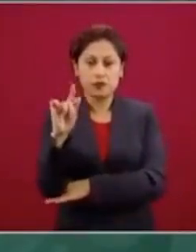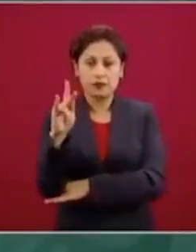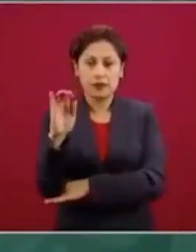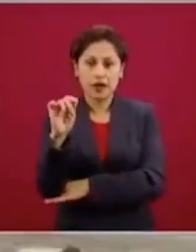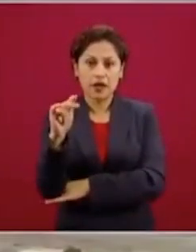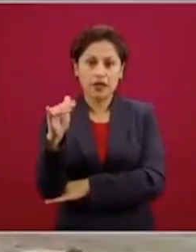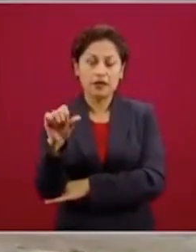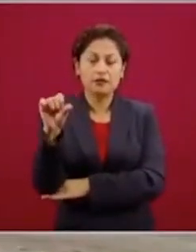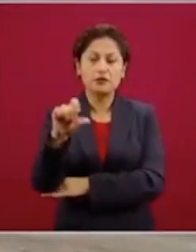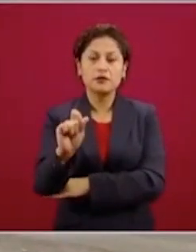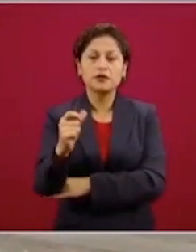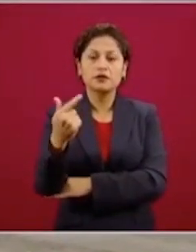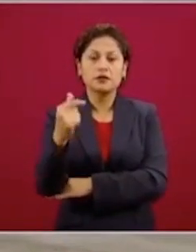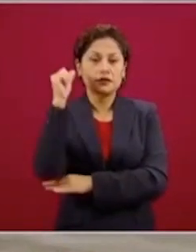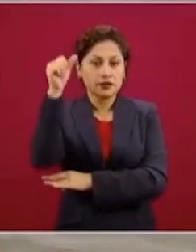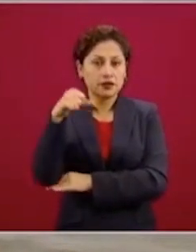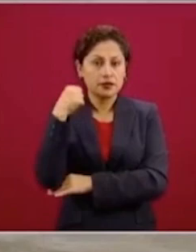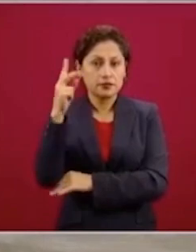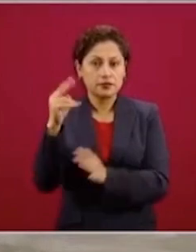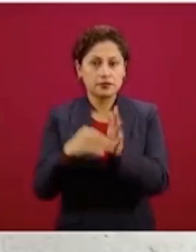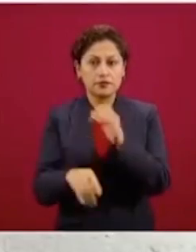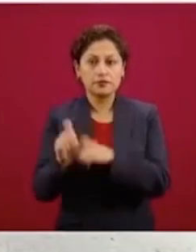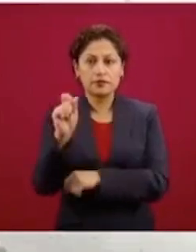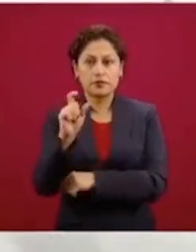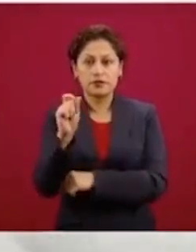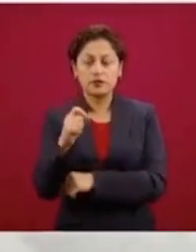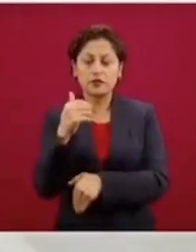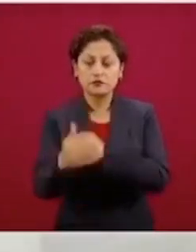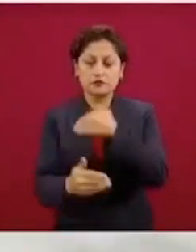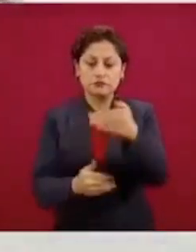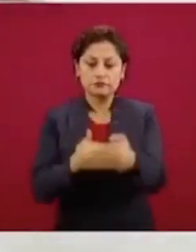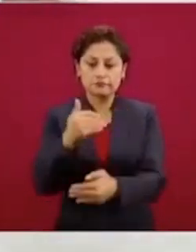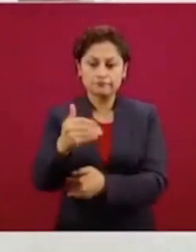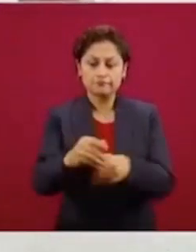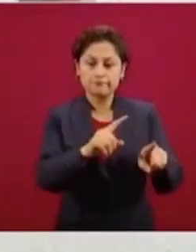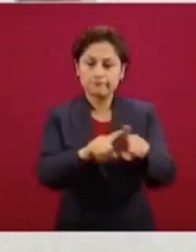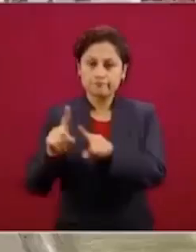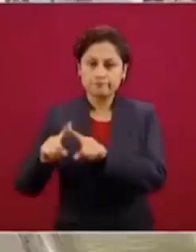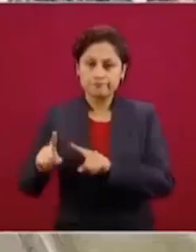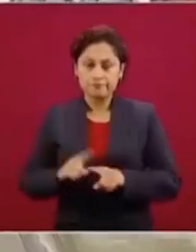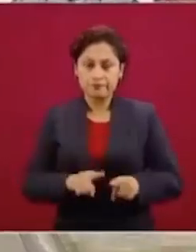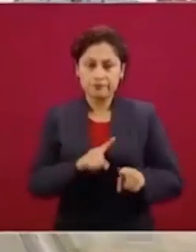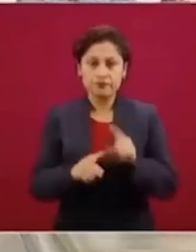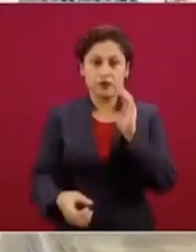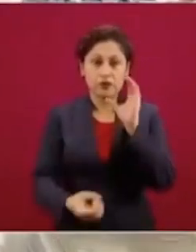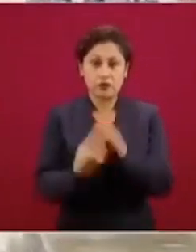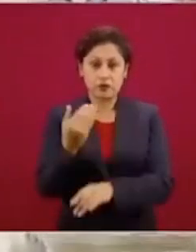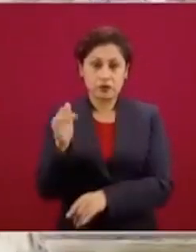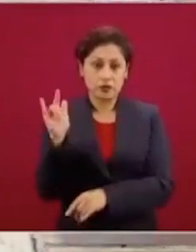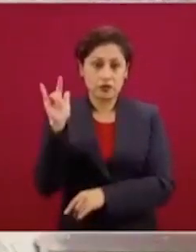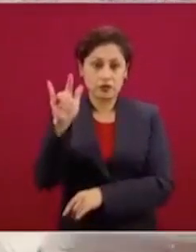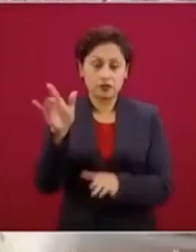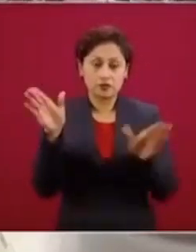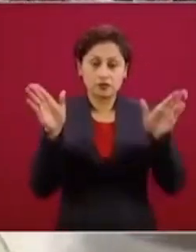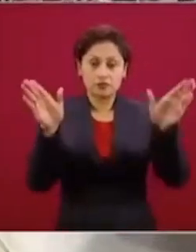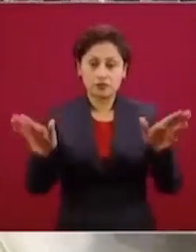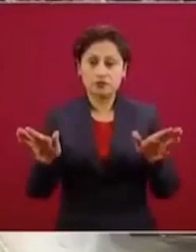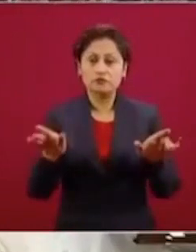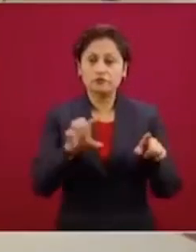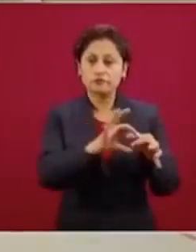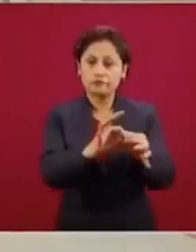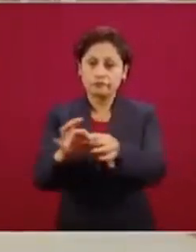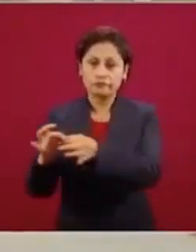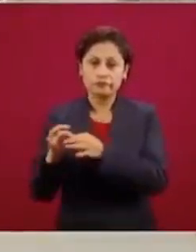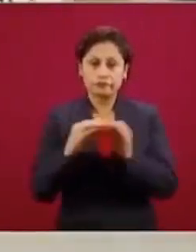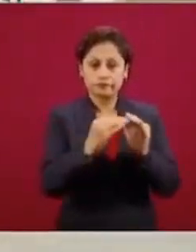abril de 2020. El proceso de materialización de todos los frentes del nuevo aeropuerto es realizado de manera simultánea.